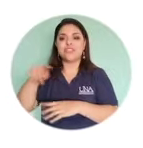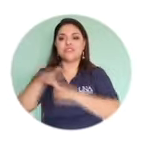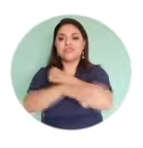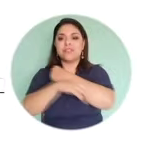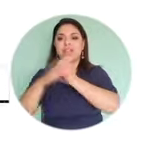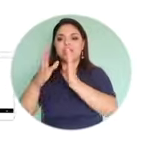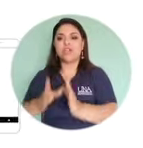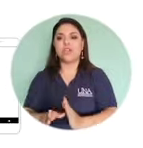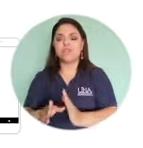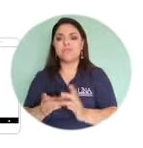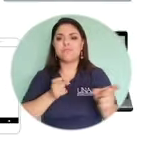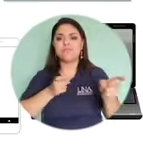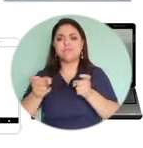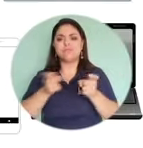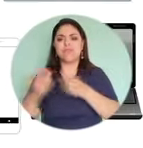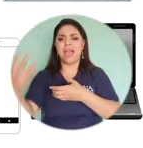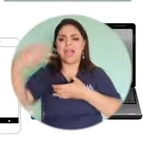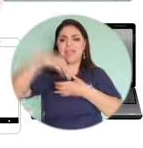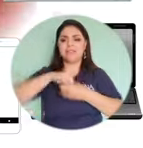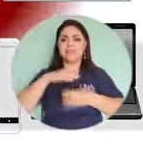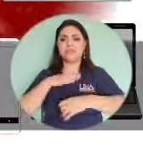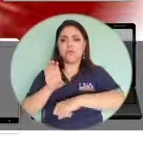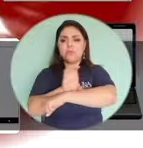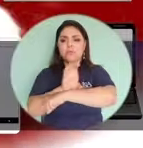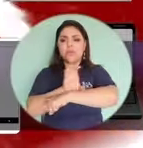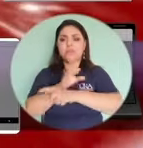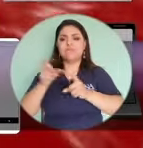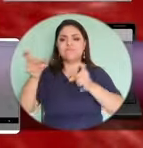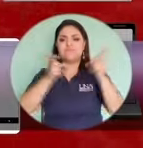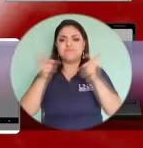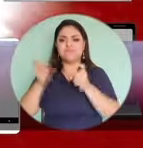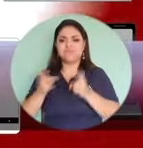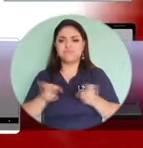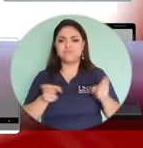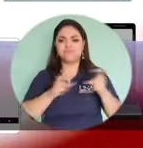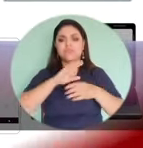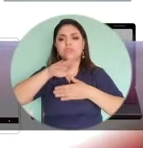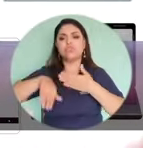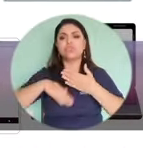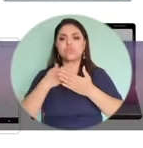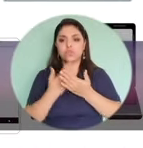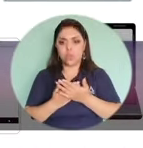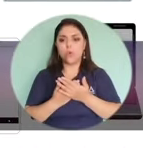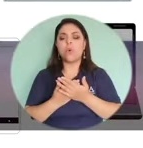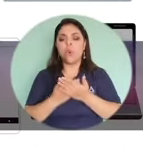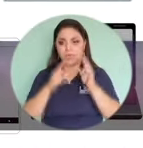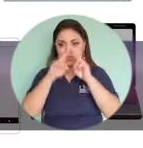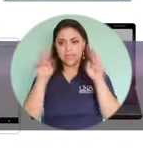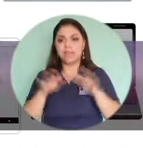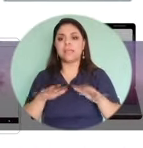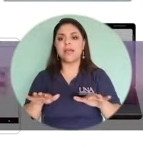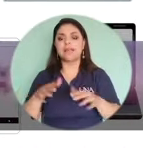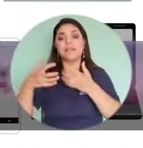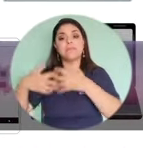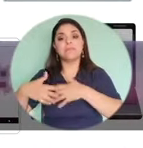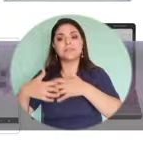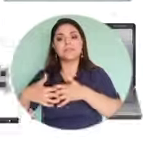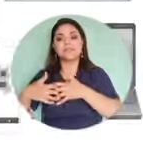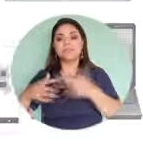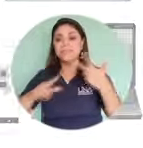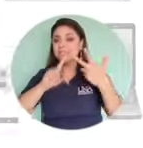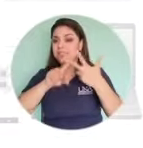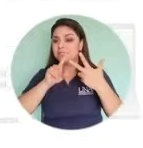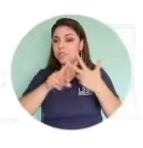a los delincuentes para que manejen de arriba a abajo la sucursal o la plataforma digital